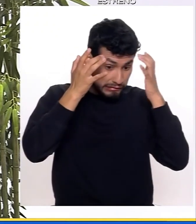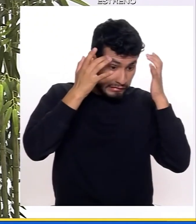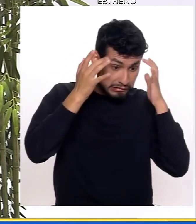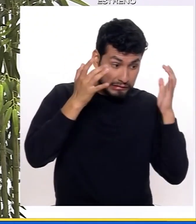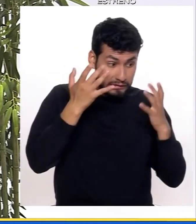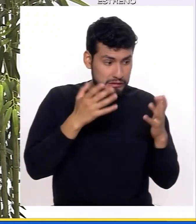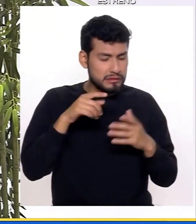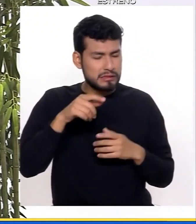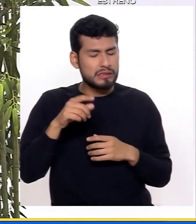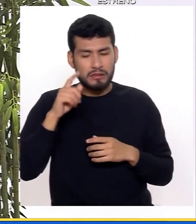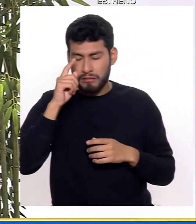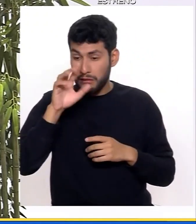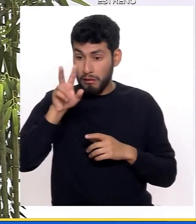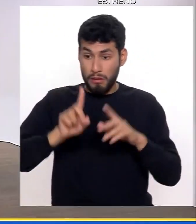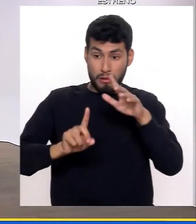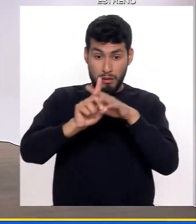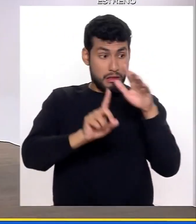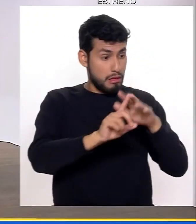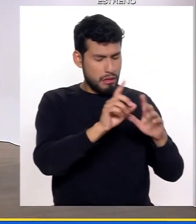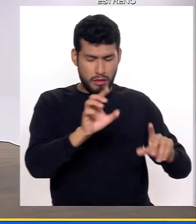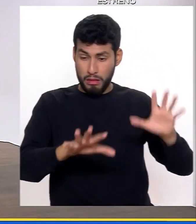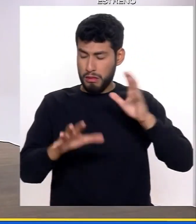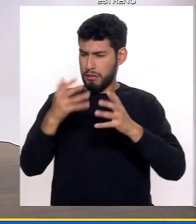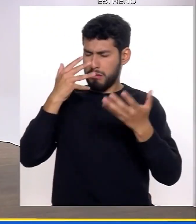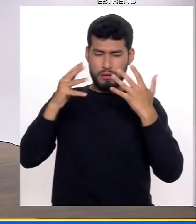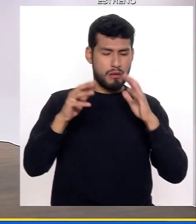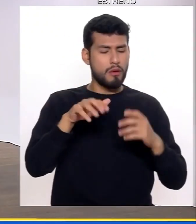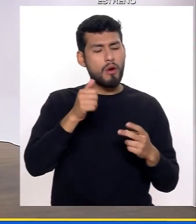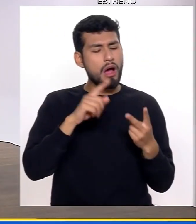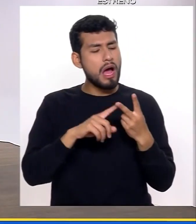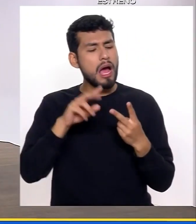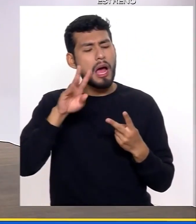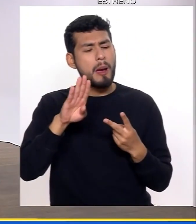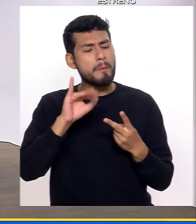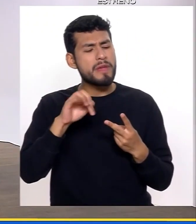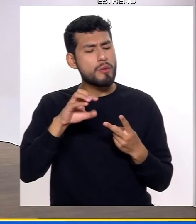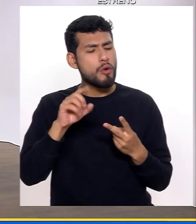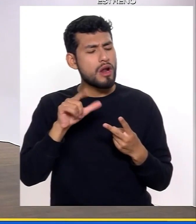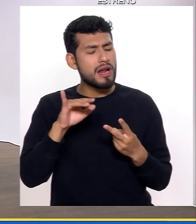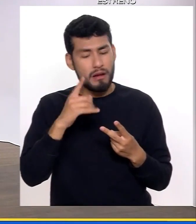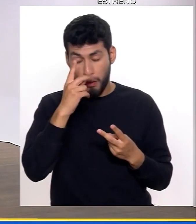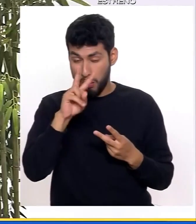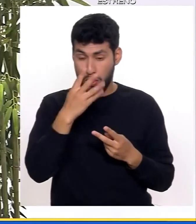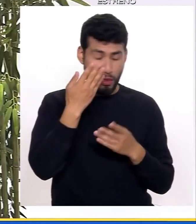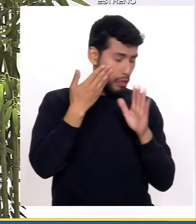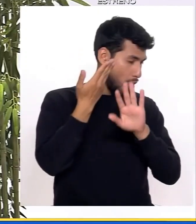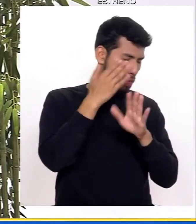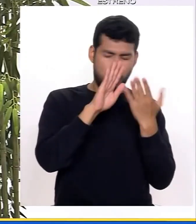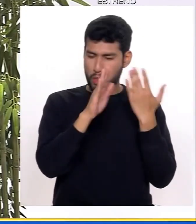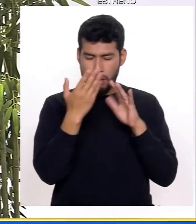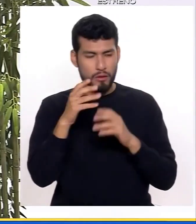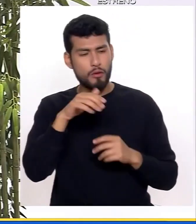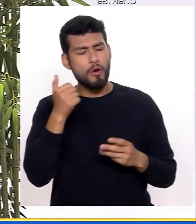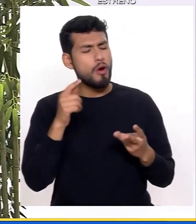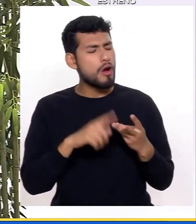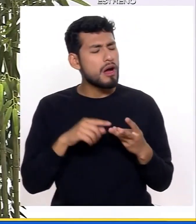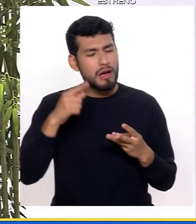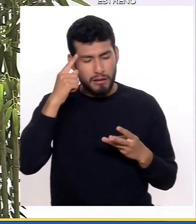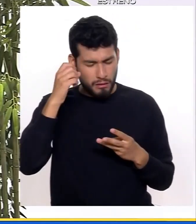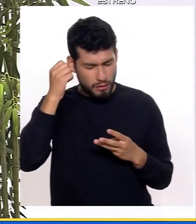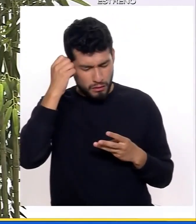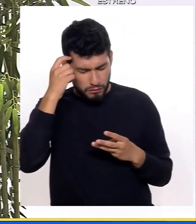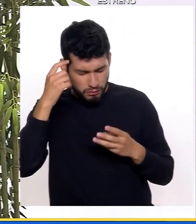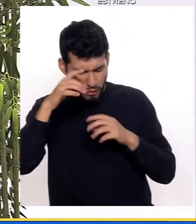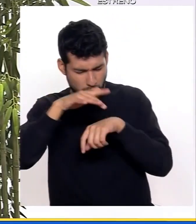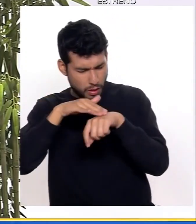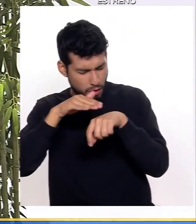Específicamente esquizofrenia, predominantemente, el problema de bipolaridad en algunos casos, el problema de retardo mental, y los problemas orgánicos cerebrales que